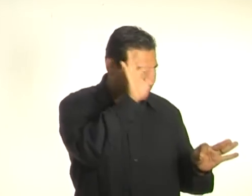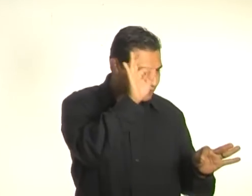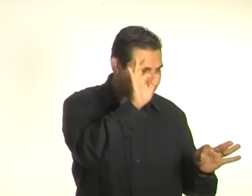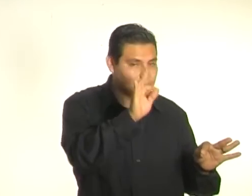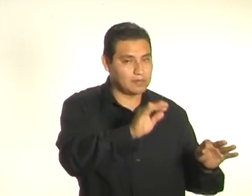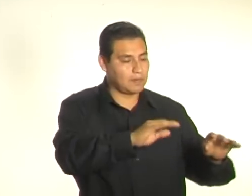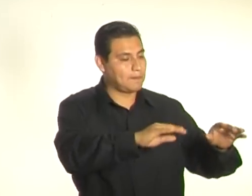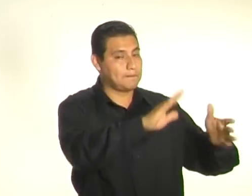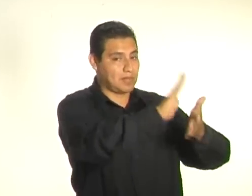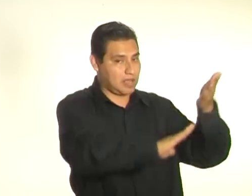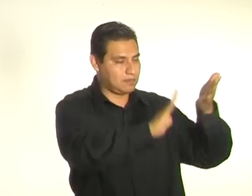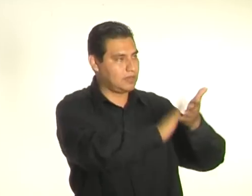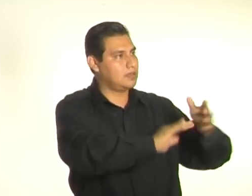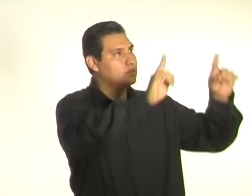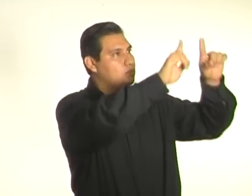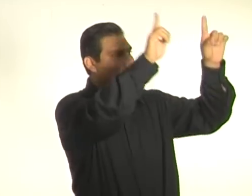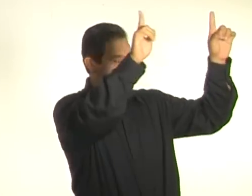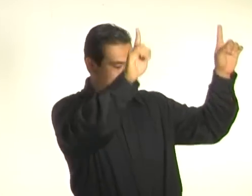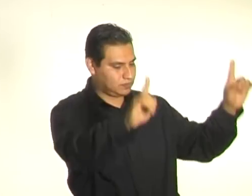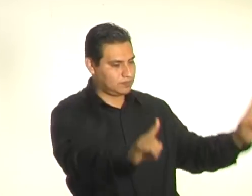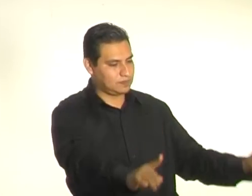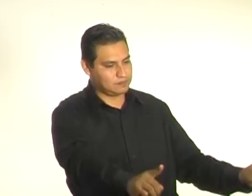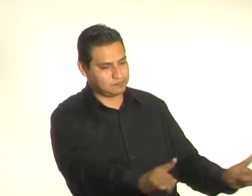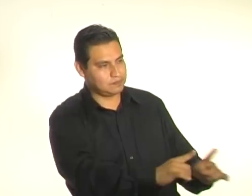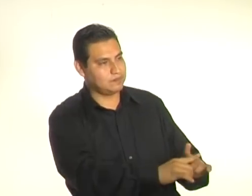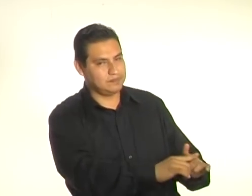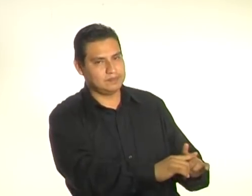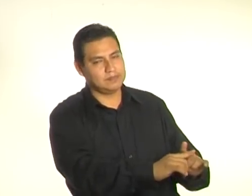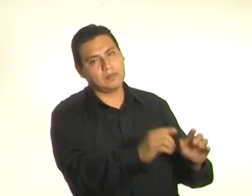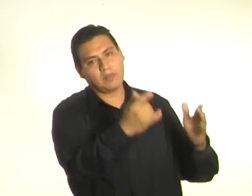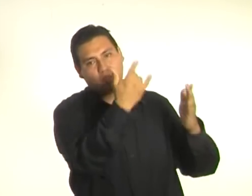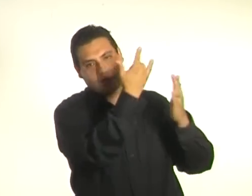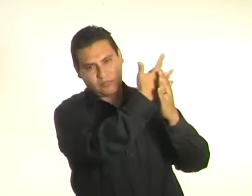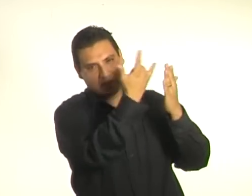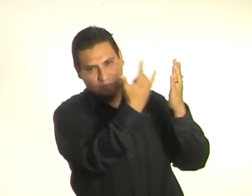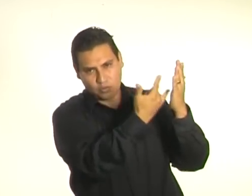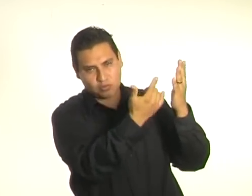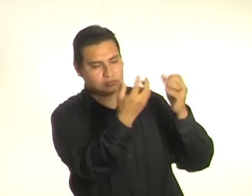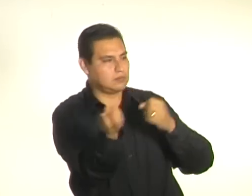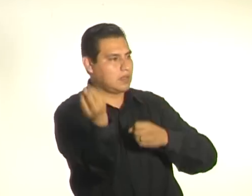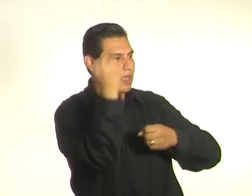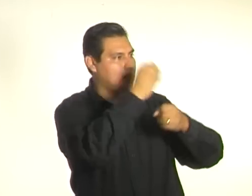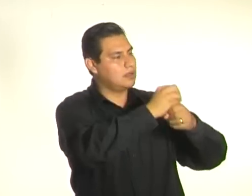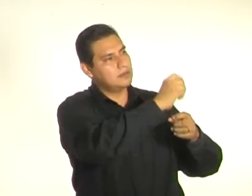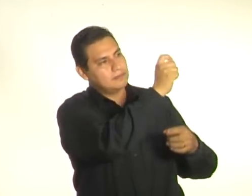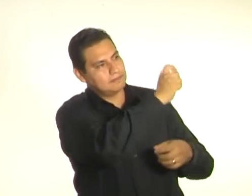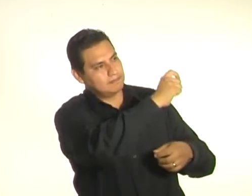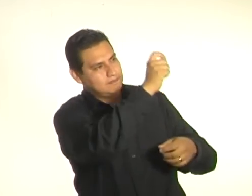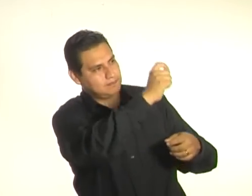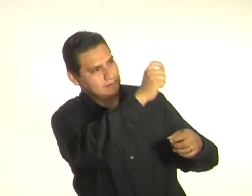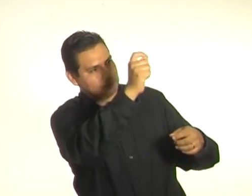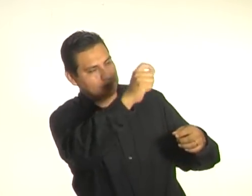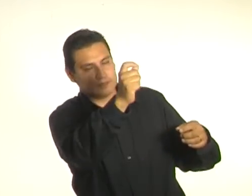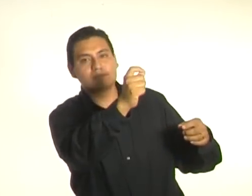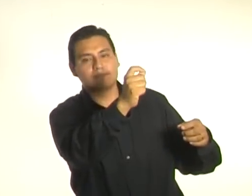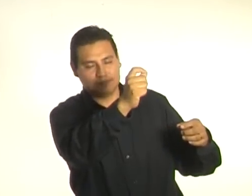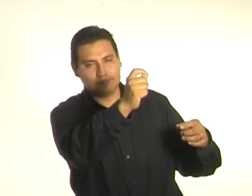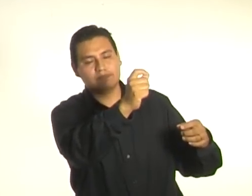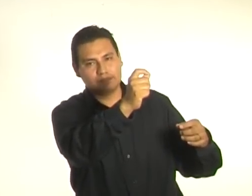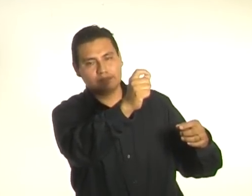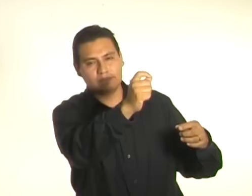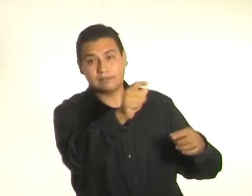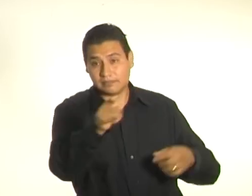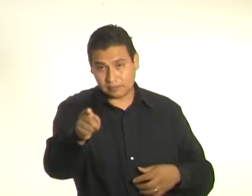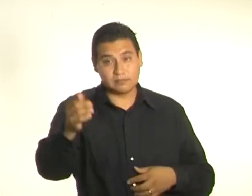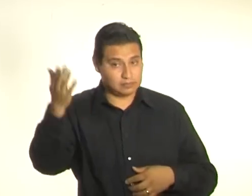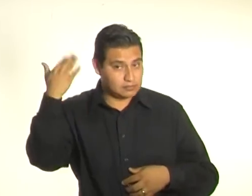láminas y hace sus diapositivas cuando tiene esa ventaja. Ustedes, igual manera, estoy segura que alguna vez ya han